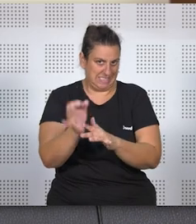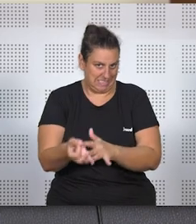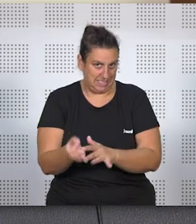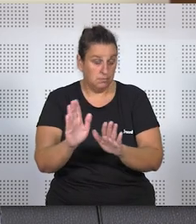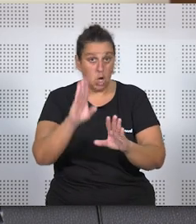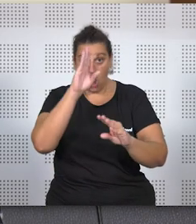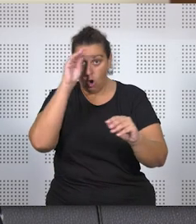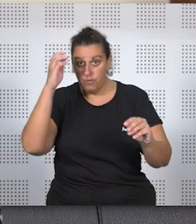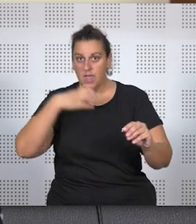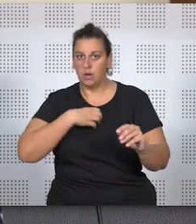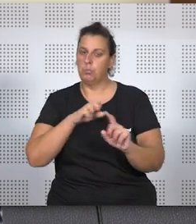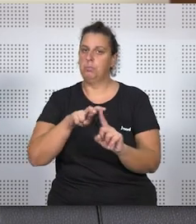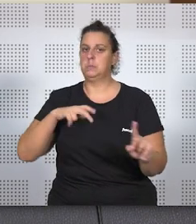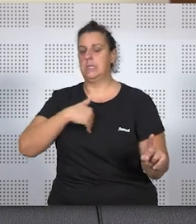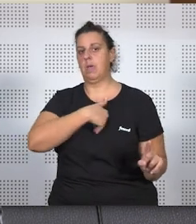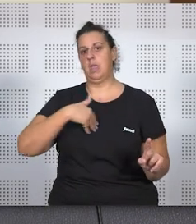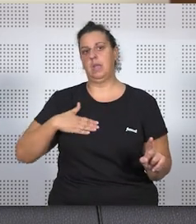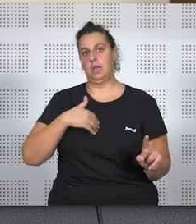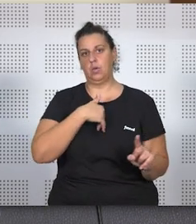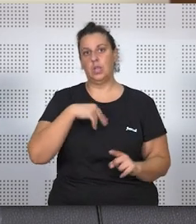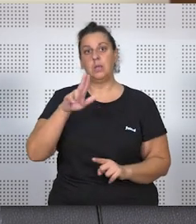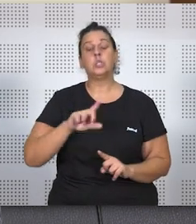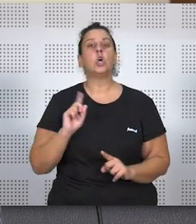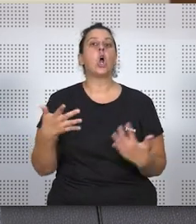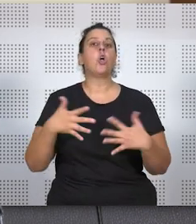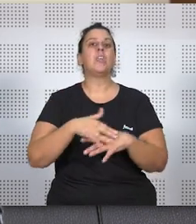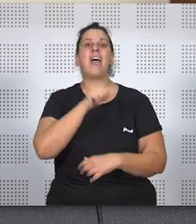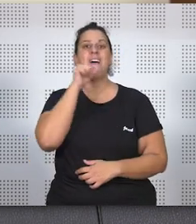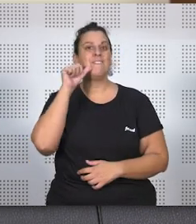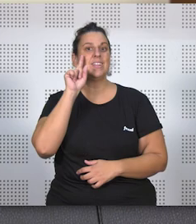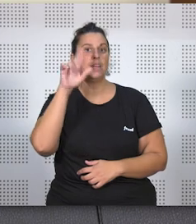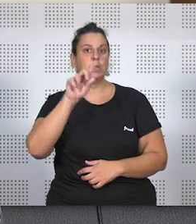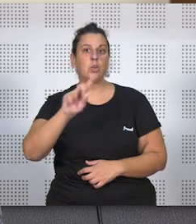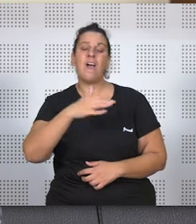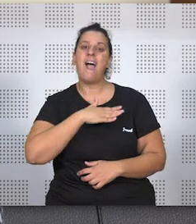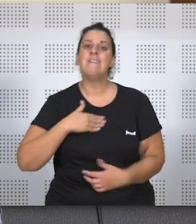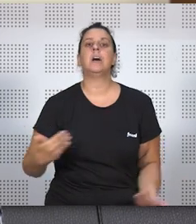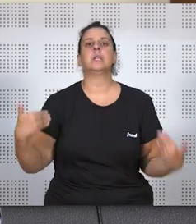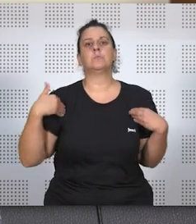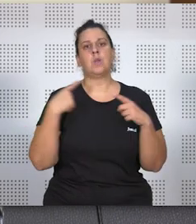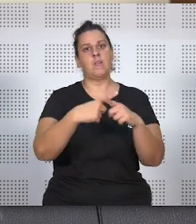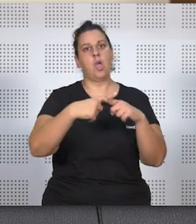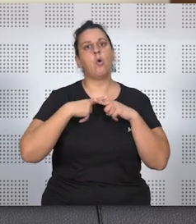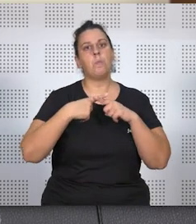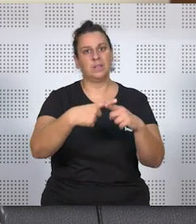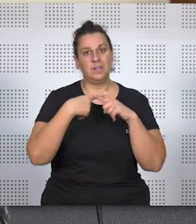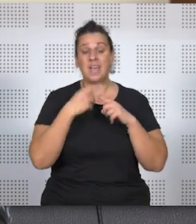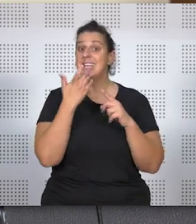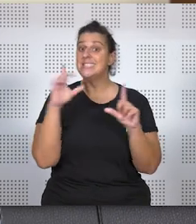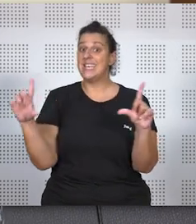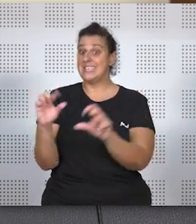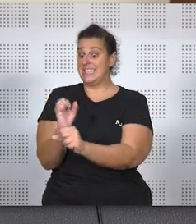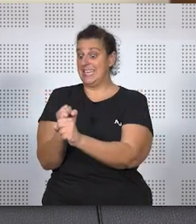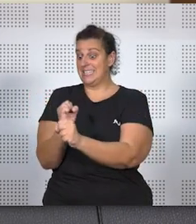podemos olvidar la perspectiva de género y que no solo queremos conciliar, queremos corresponsabilidad, queremos que cuando se teletrabaje